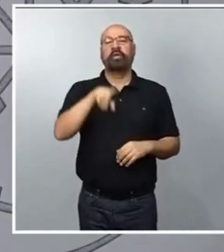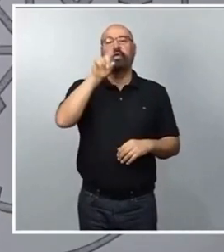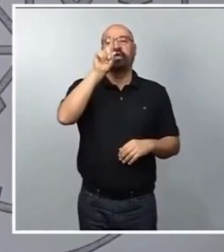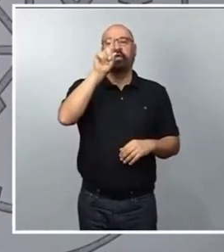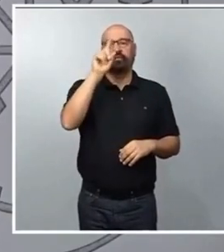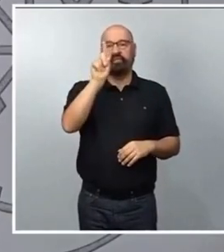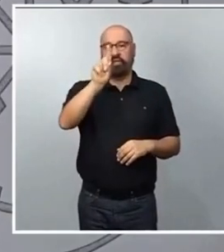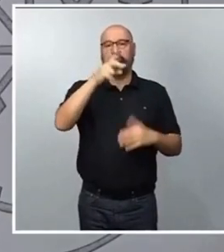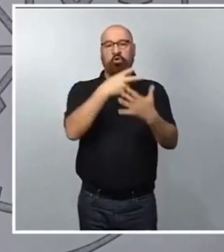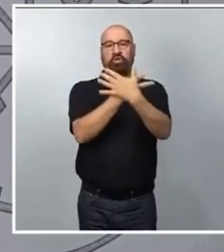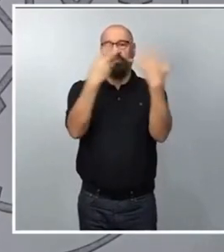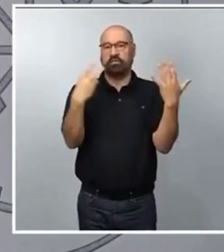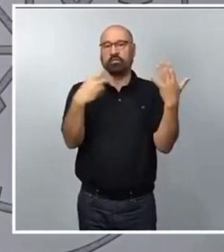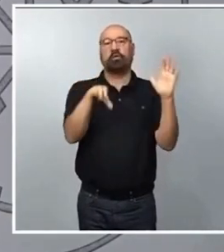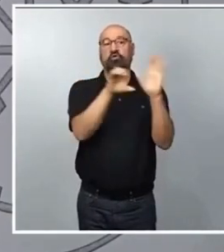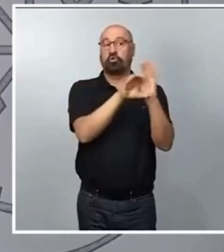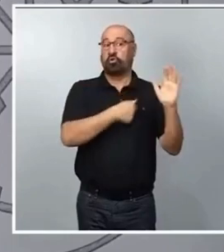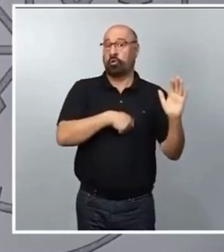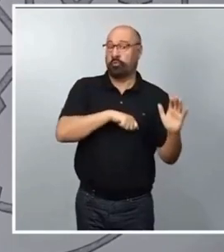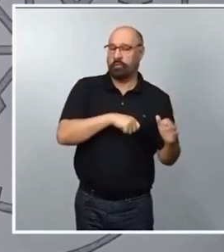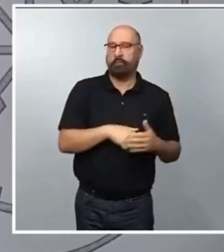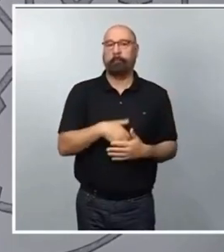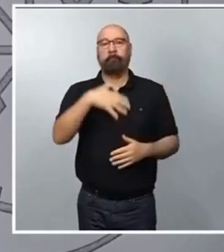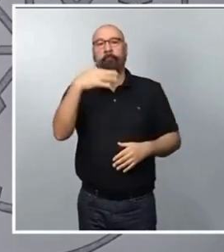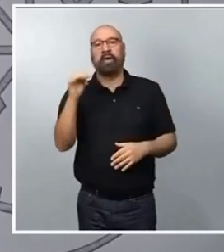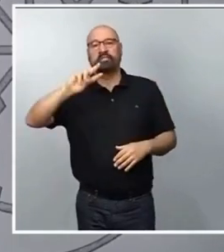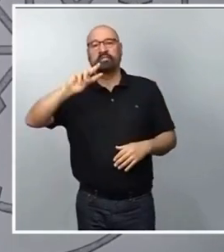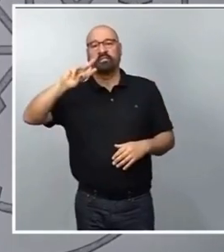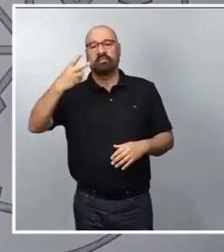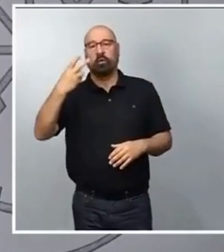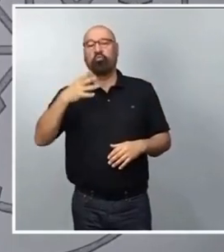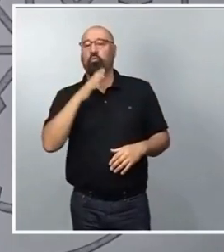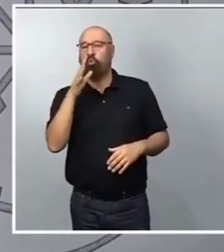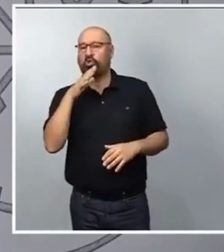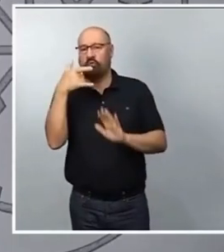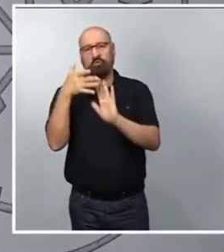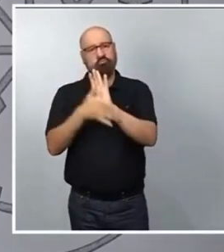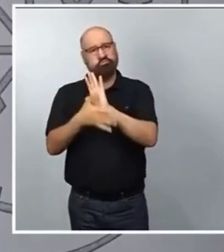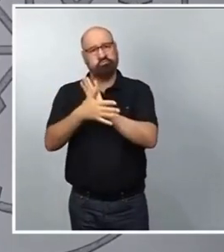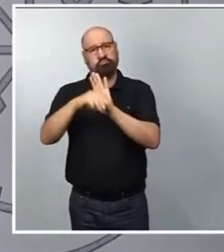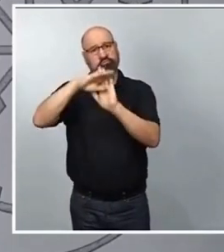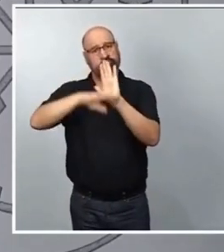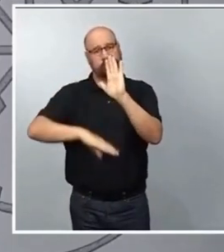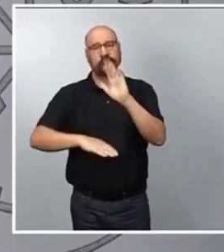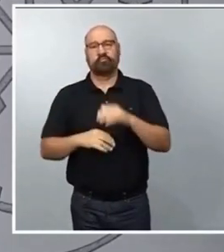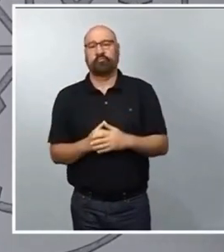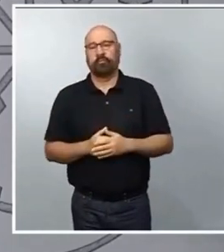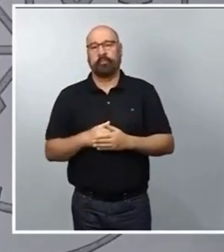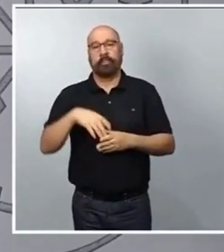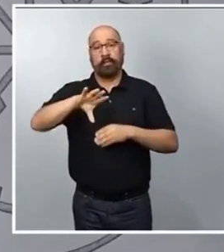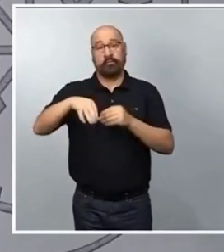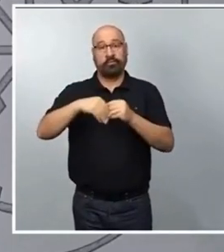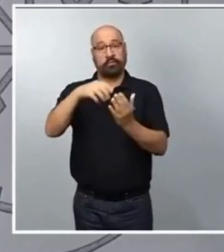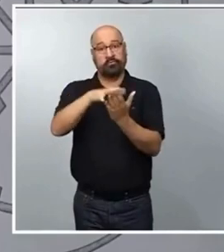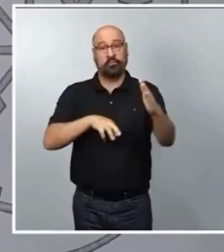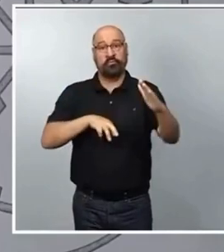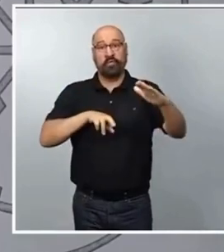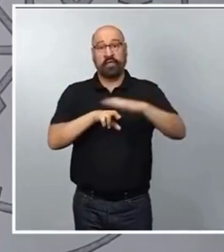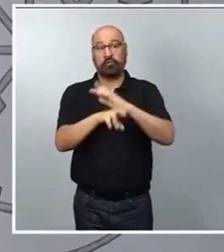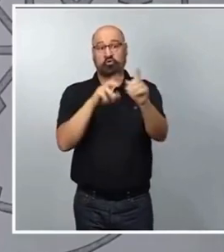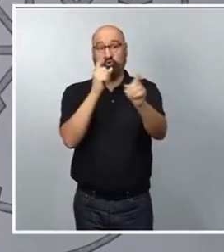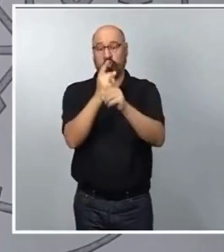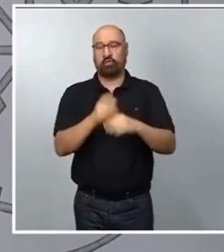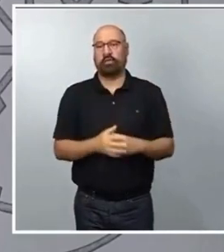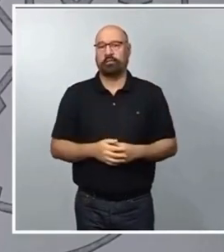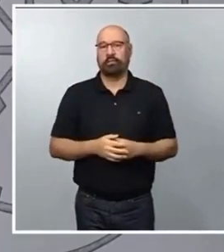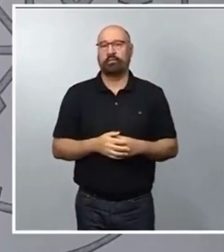Hay también un segundo argumento que esbozamos en la argumentación a este recurso, que tiene que ver con